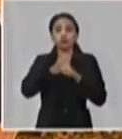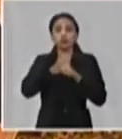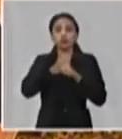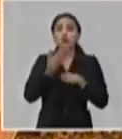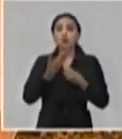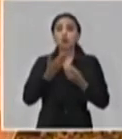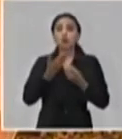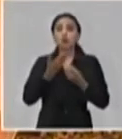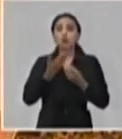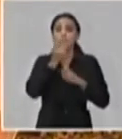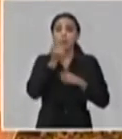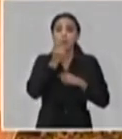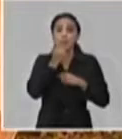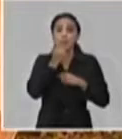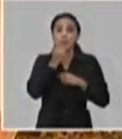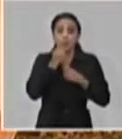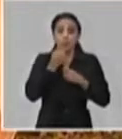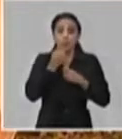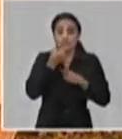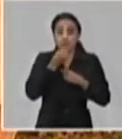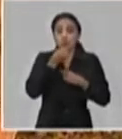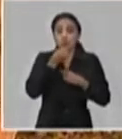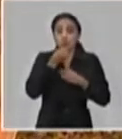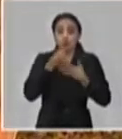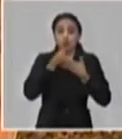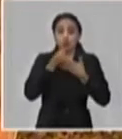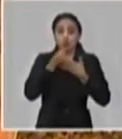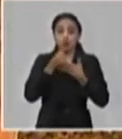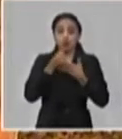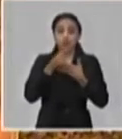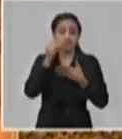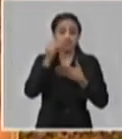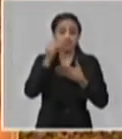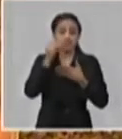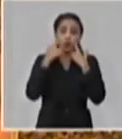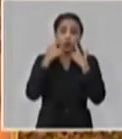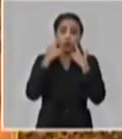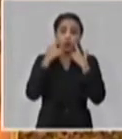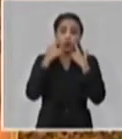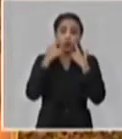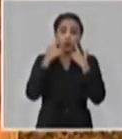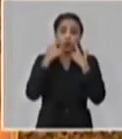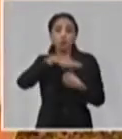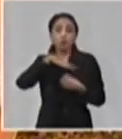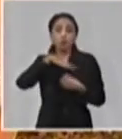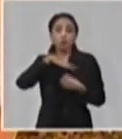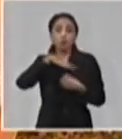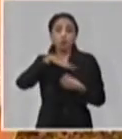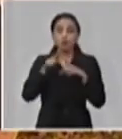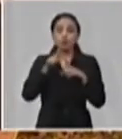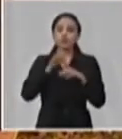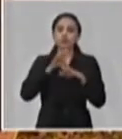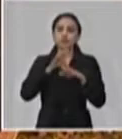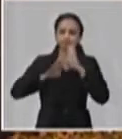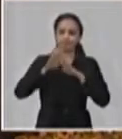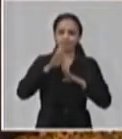medicamentos que sabemos que genera un estado de opinión importante en la población, pero se ha respaldado